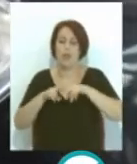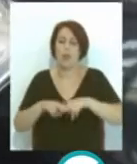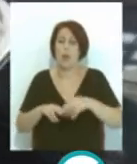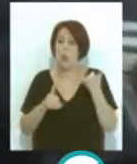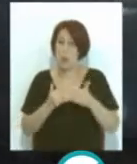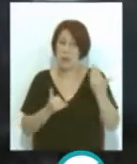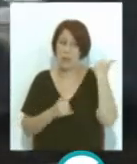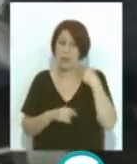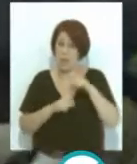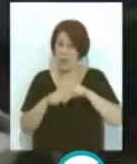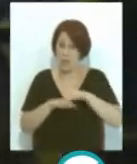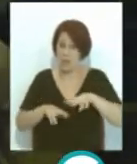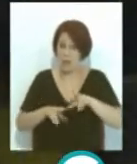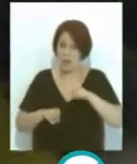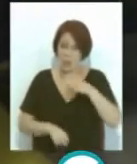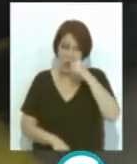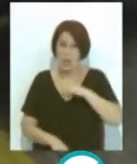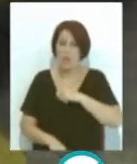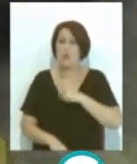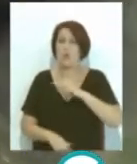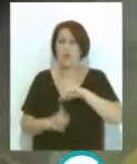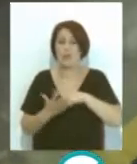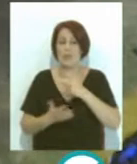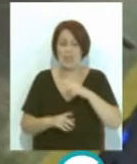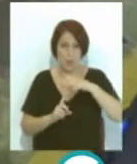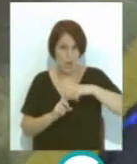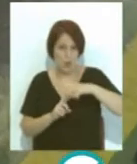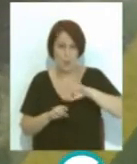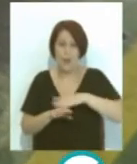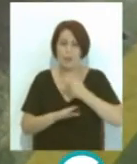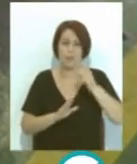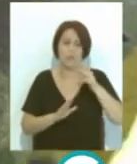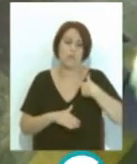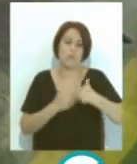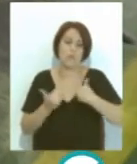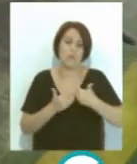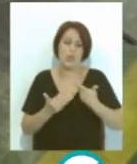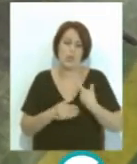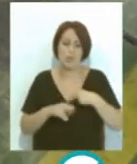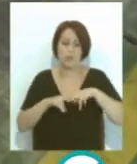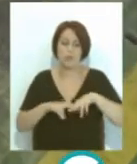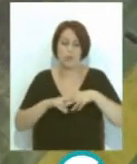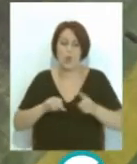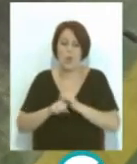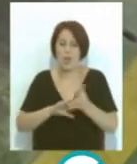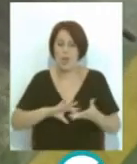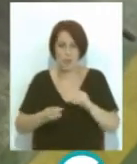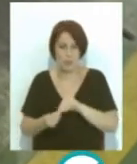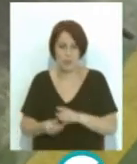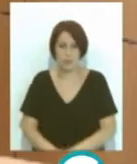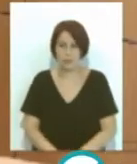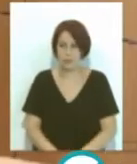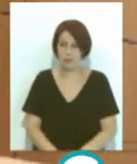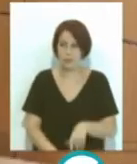principios de la pandemia en mayo de 2020 para adaptar los procedimientos de inspección al COVID-19 Esta